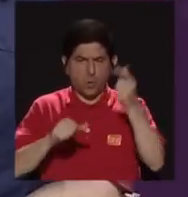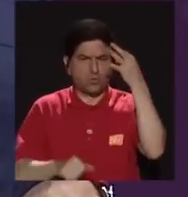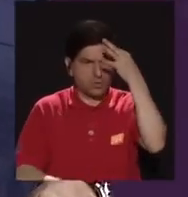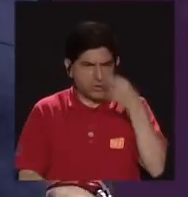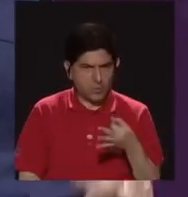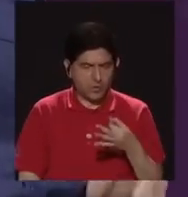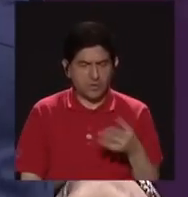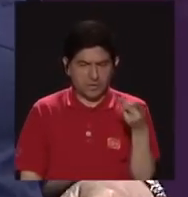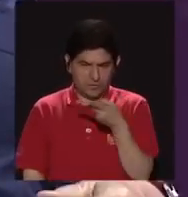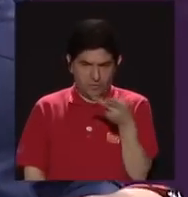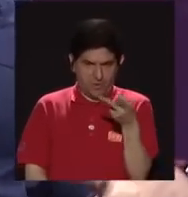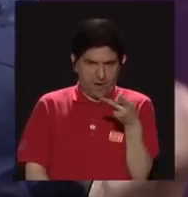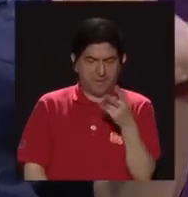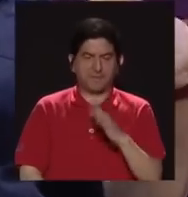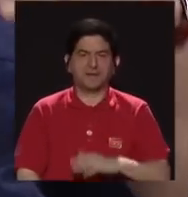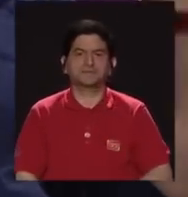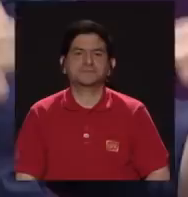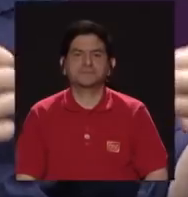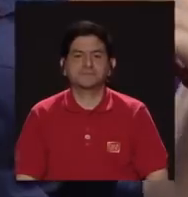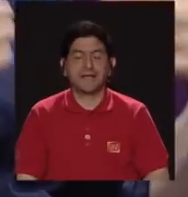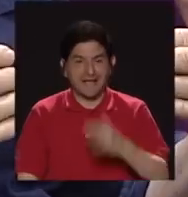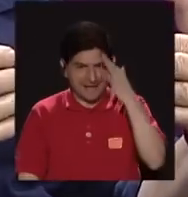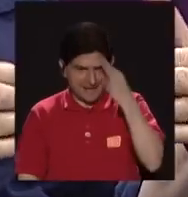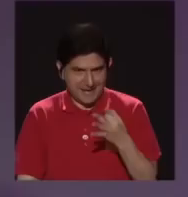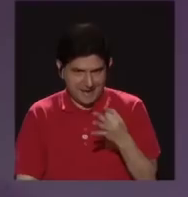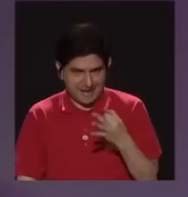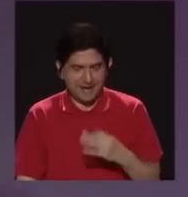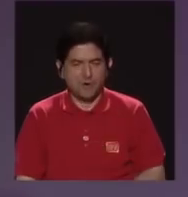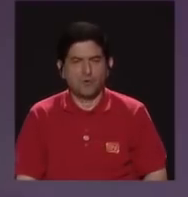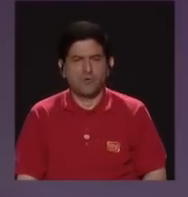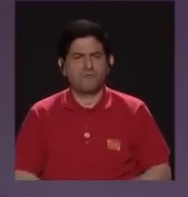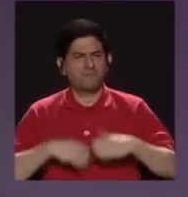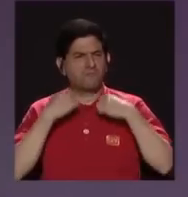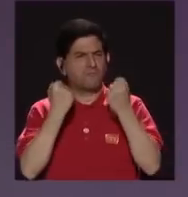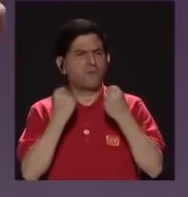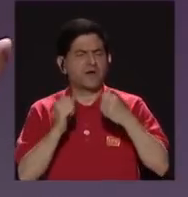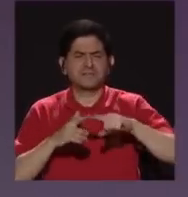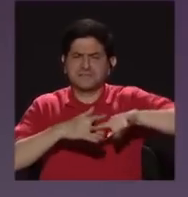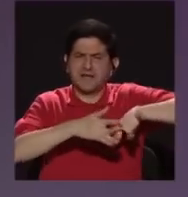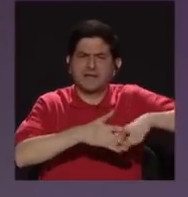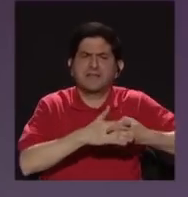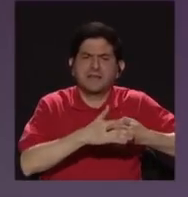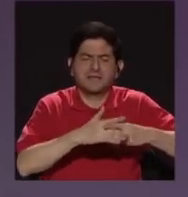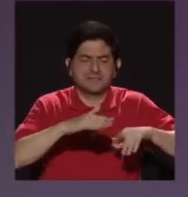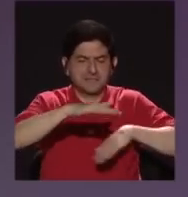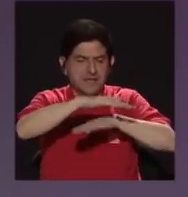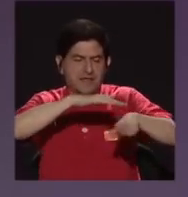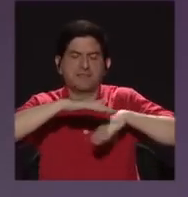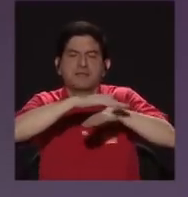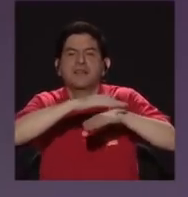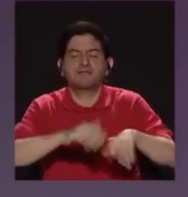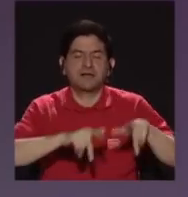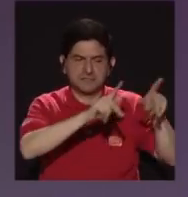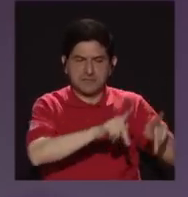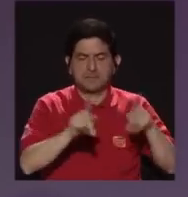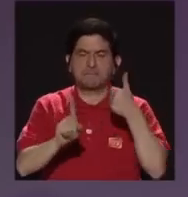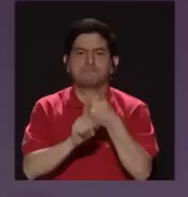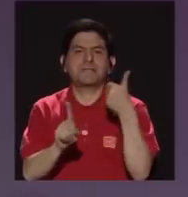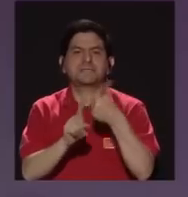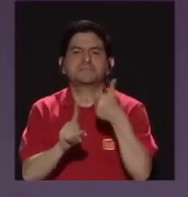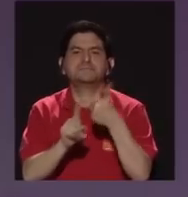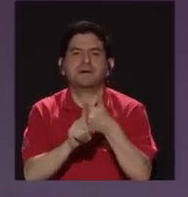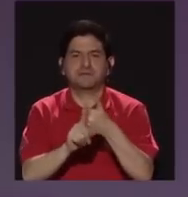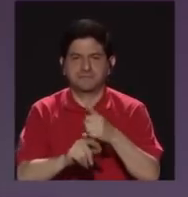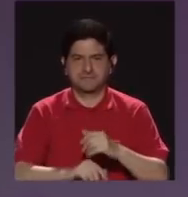con ustedes, creo con ustedes que la fuerza viene de abajo, viene de la gente misma,